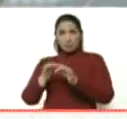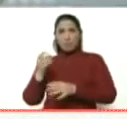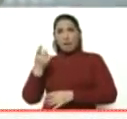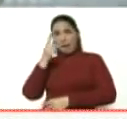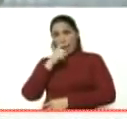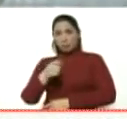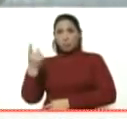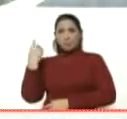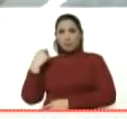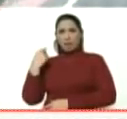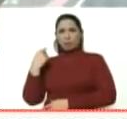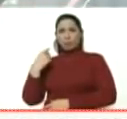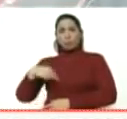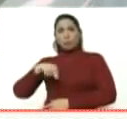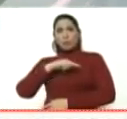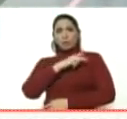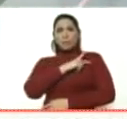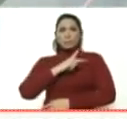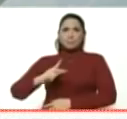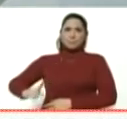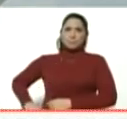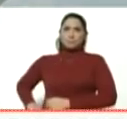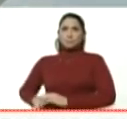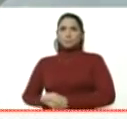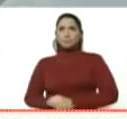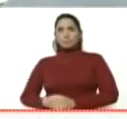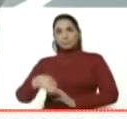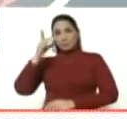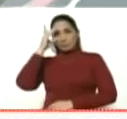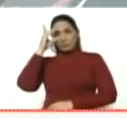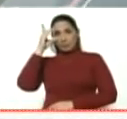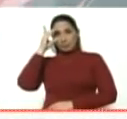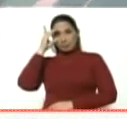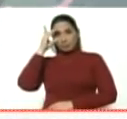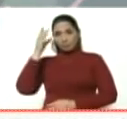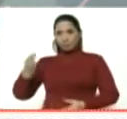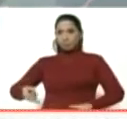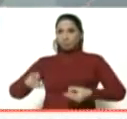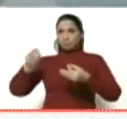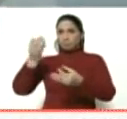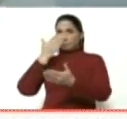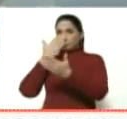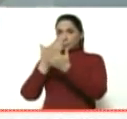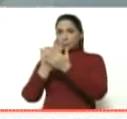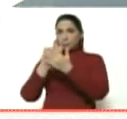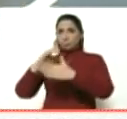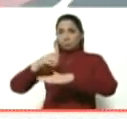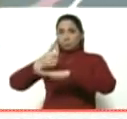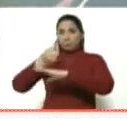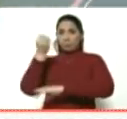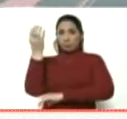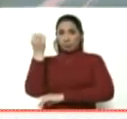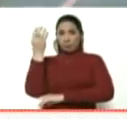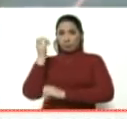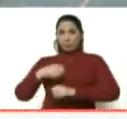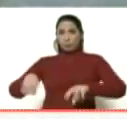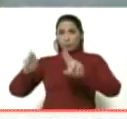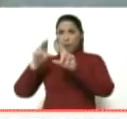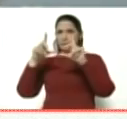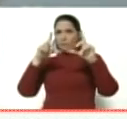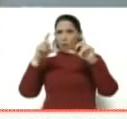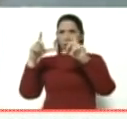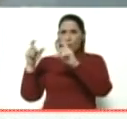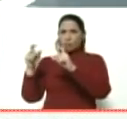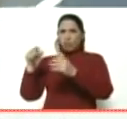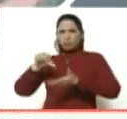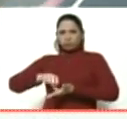vicepresidenta, Delsi Rodríguez, presentó ante la Asamblea General de la ONU las fotografías, las